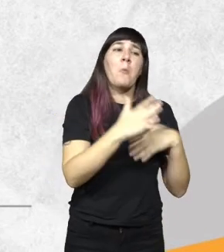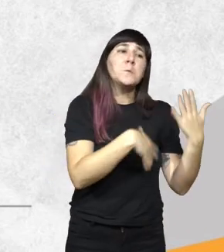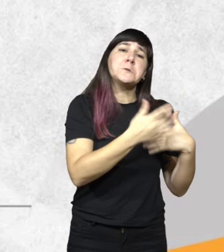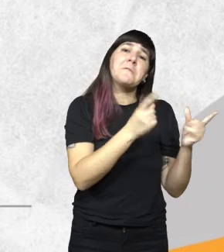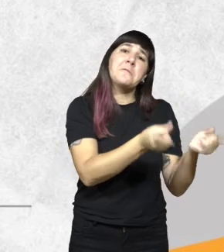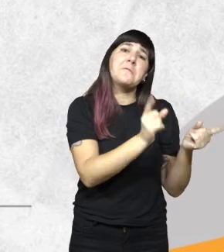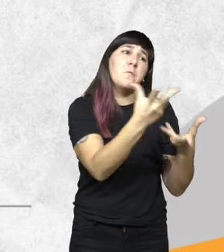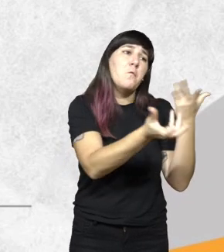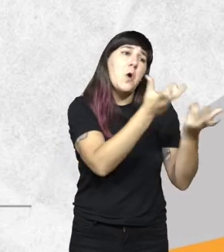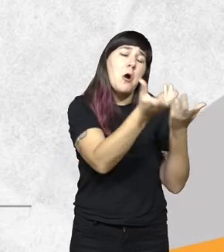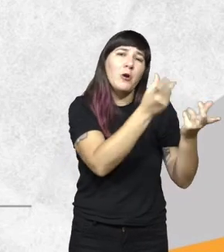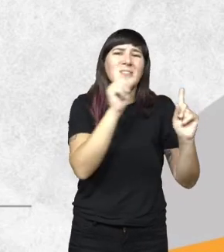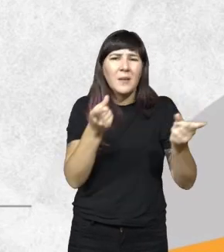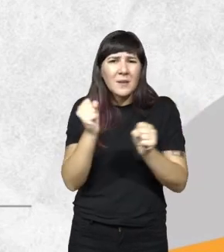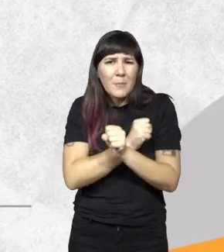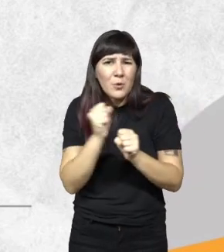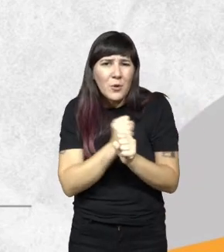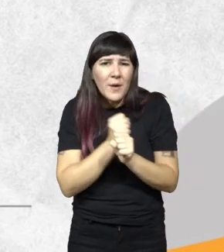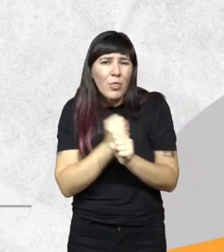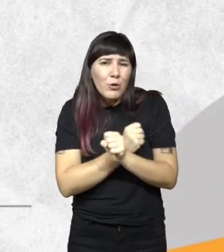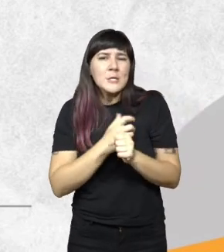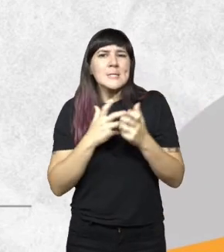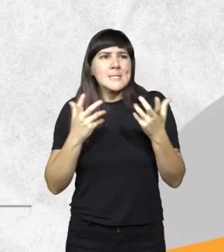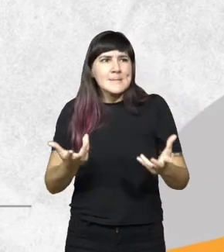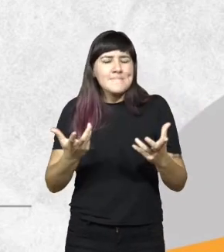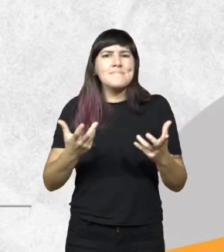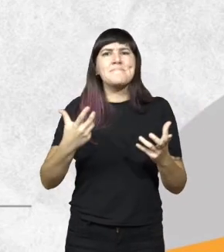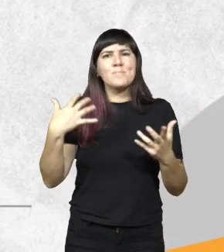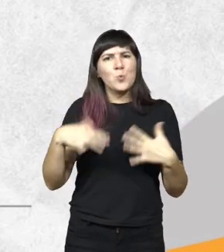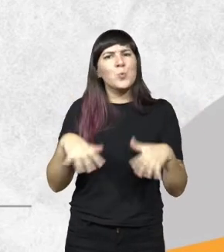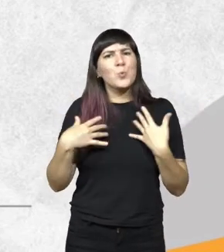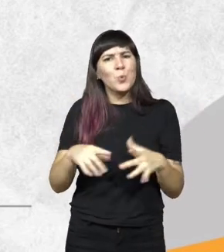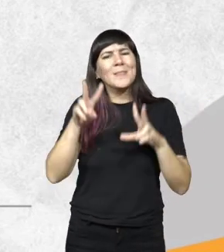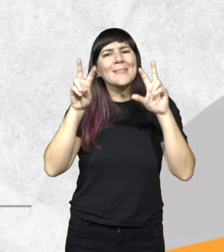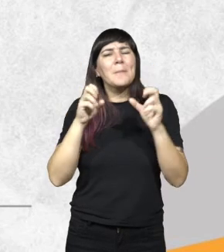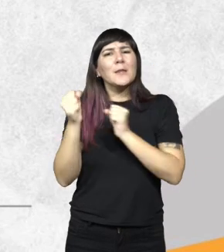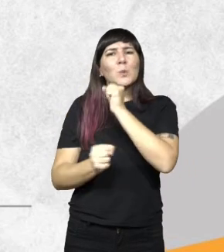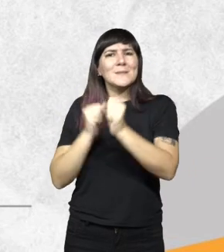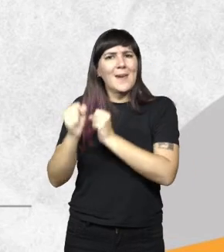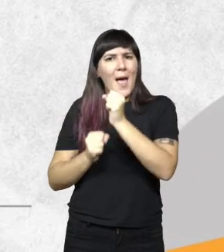técnica y el fuego era algo que estaba aprobado como ocurre con muchas cuestiones industriales